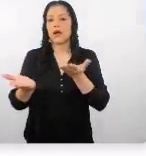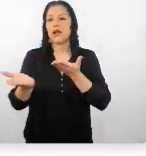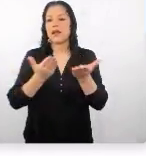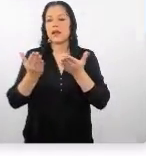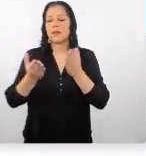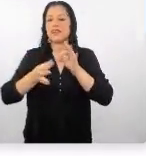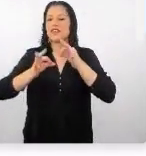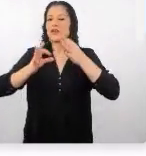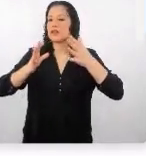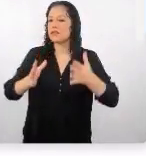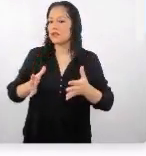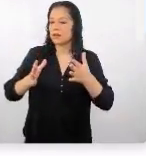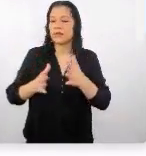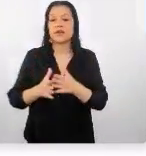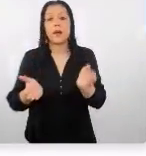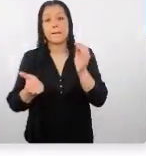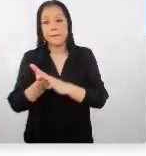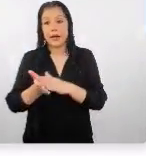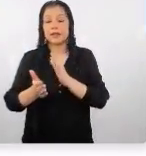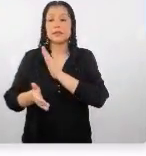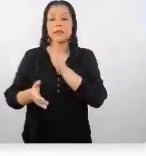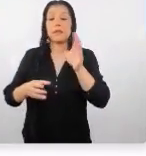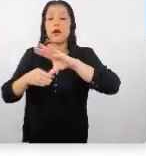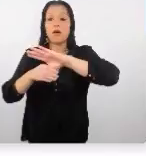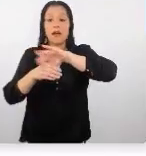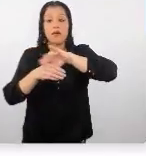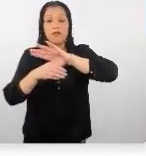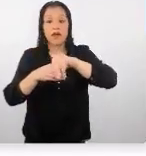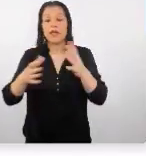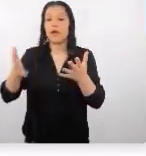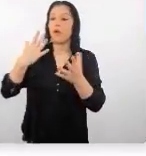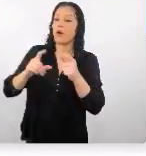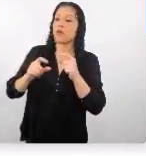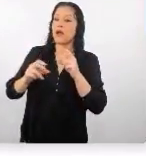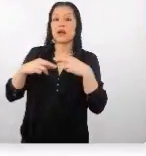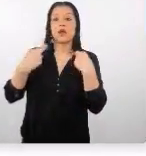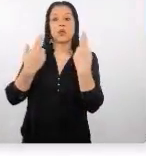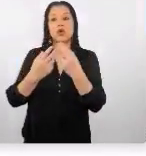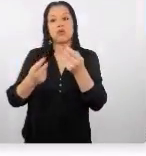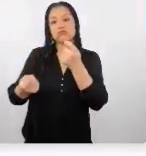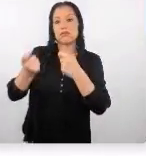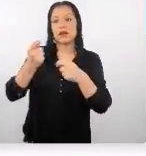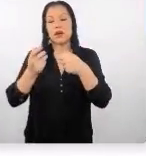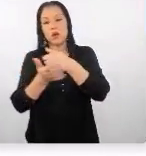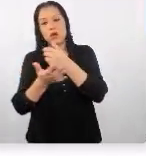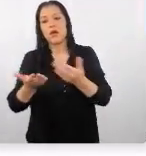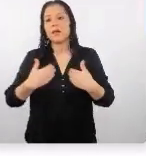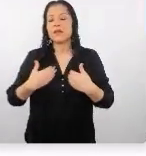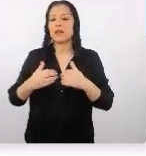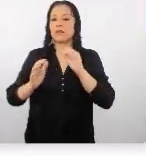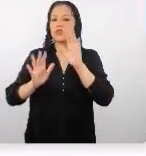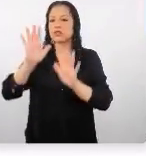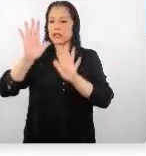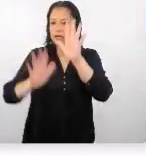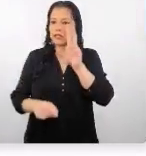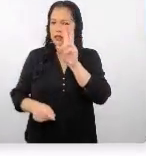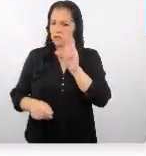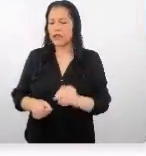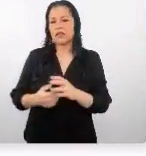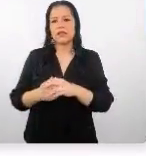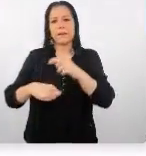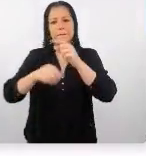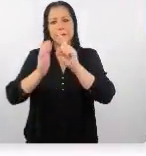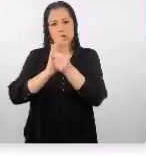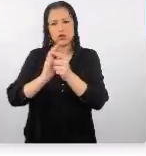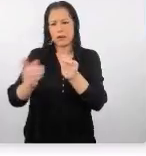intérprete más si vamos a una feria o a una rueda de negocios como tenemos 15-20 minutos para hacer las negociaciones